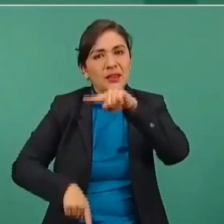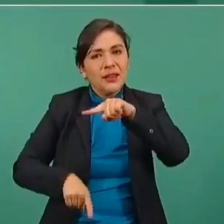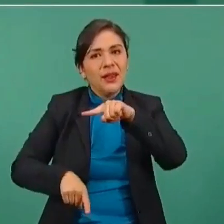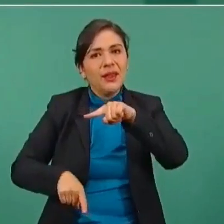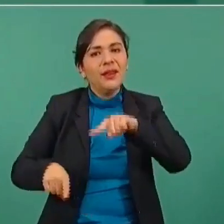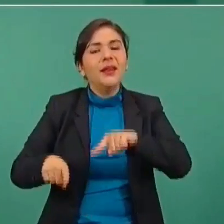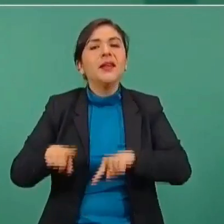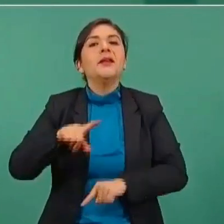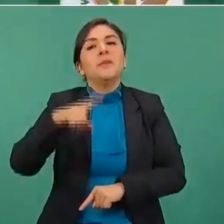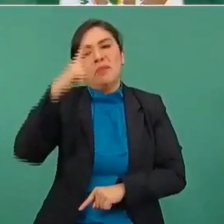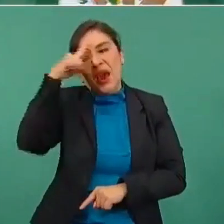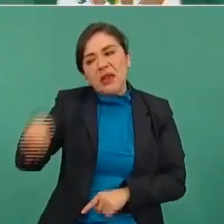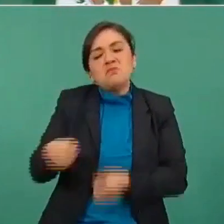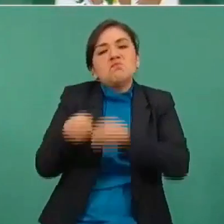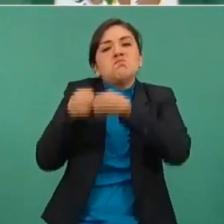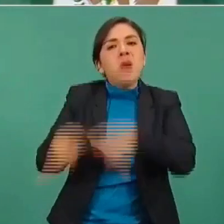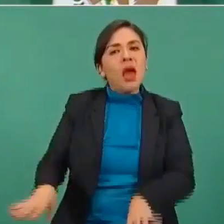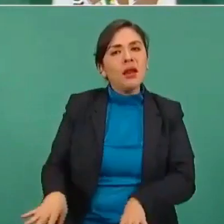vencido.